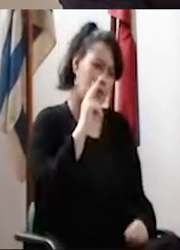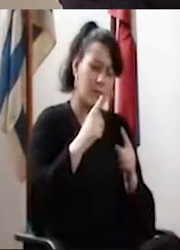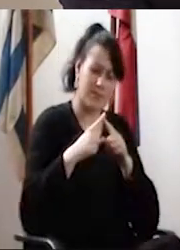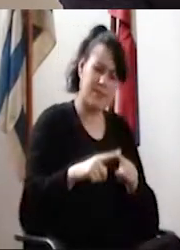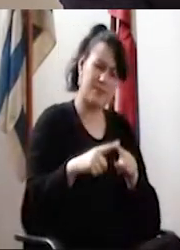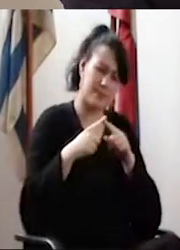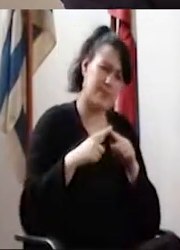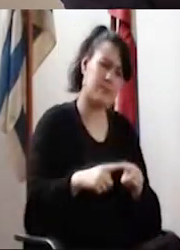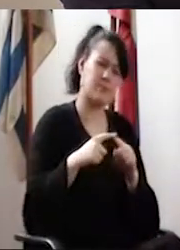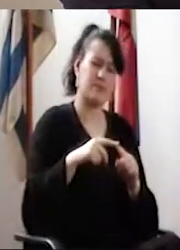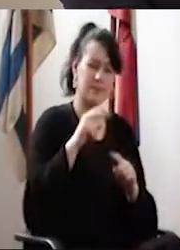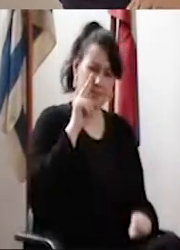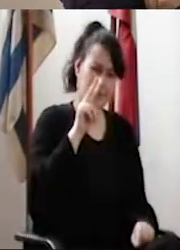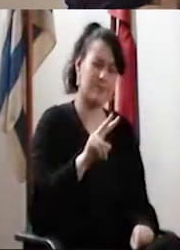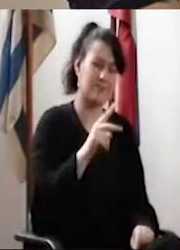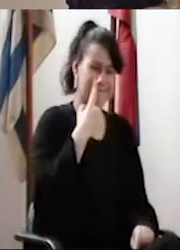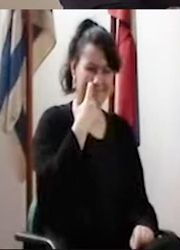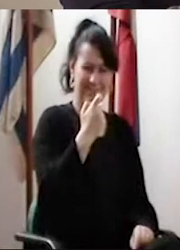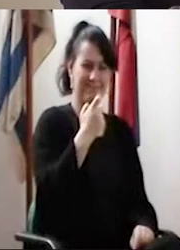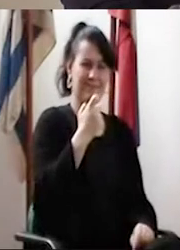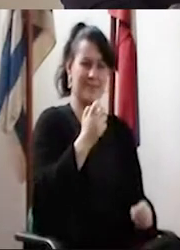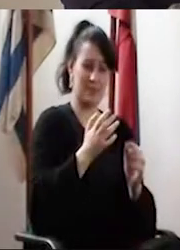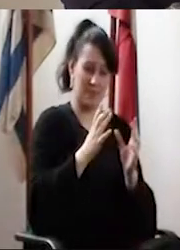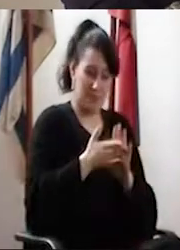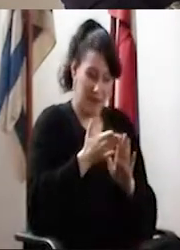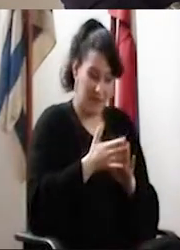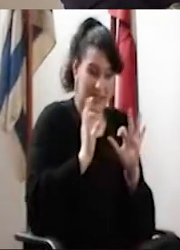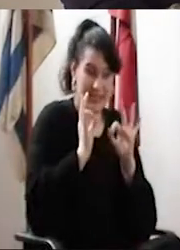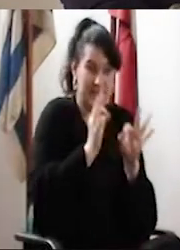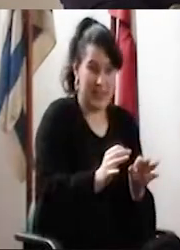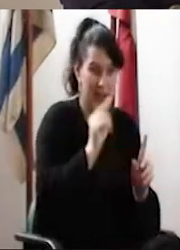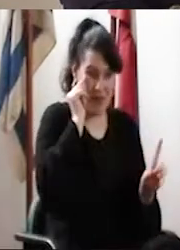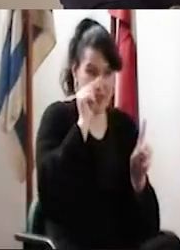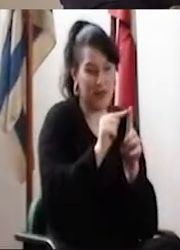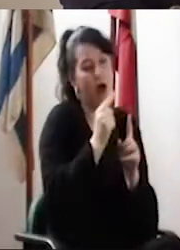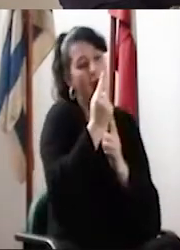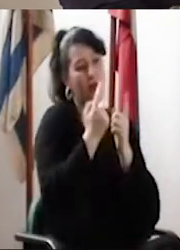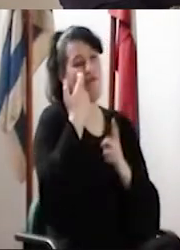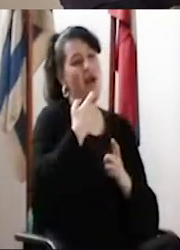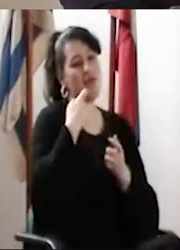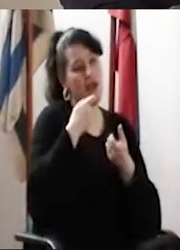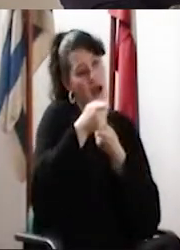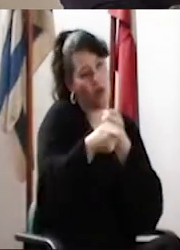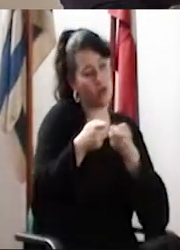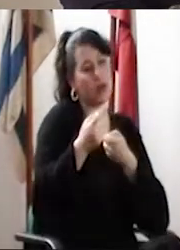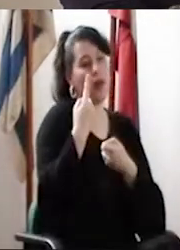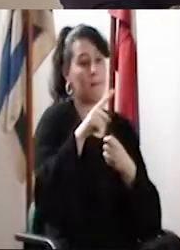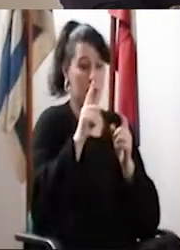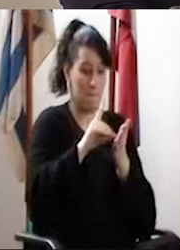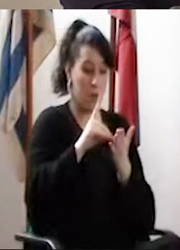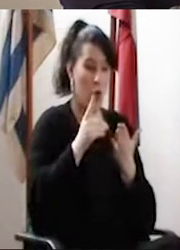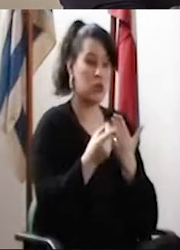Hemos visto, a lo largo de todas estas discusiones, que no estamos tan lejos de lo que esperábamos. Hay algunos ajustes que hacer,